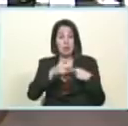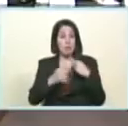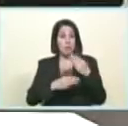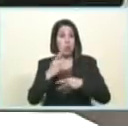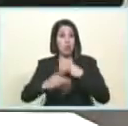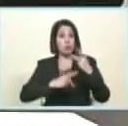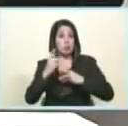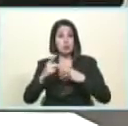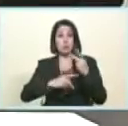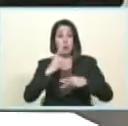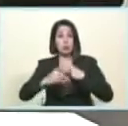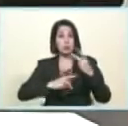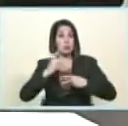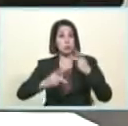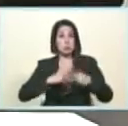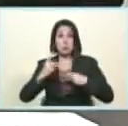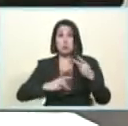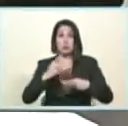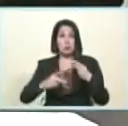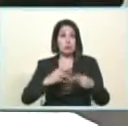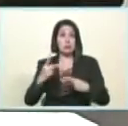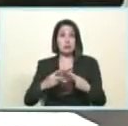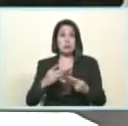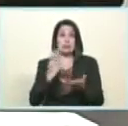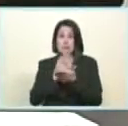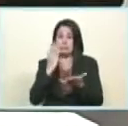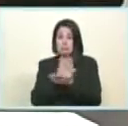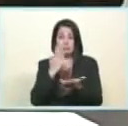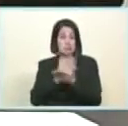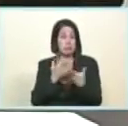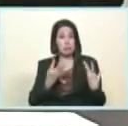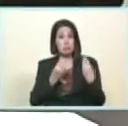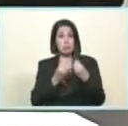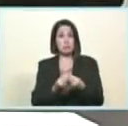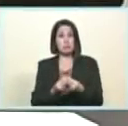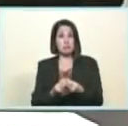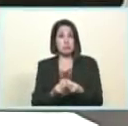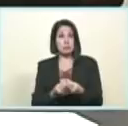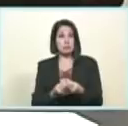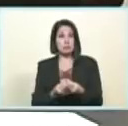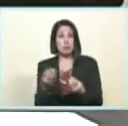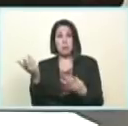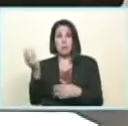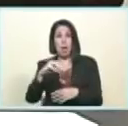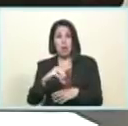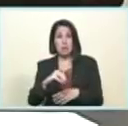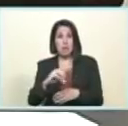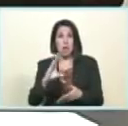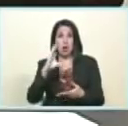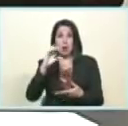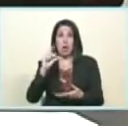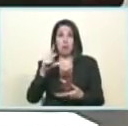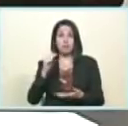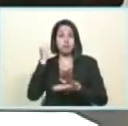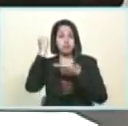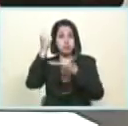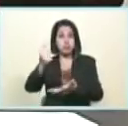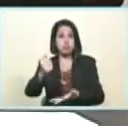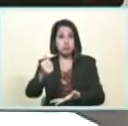producir producir producir y producir cada vez más y además el CLAP navideño